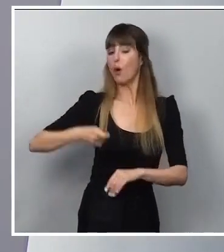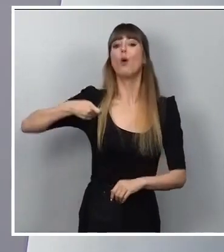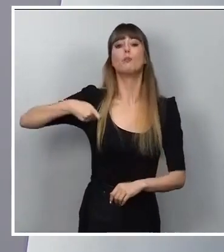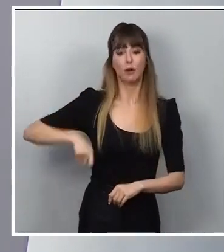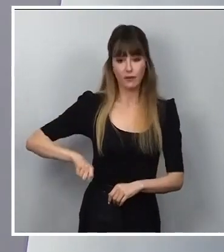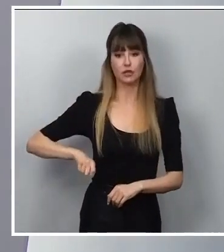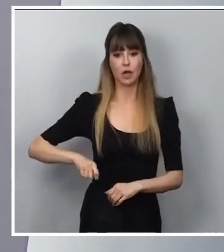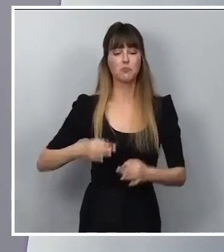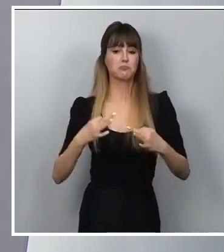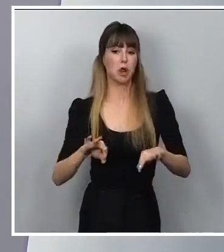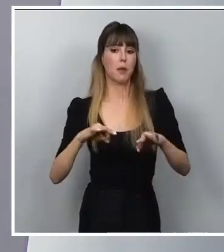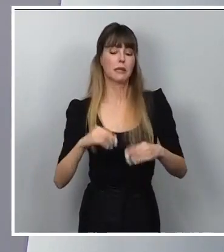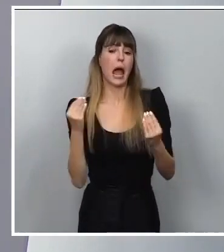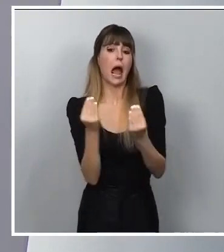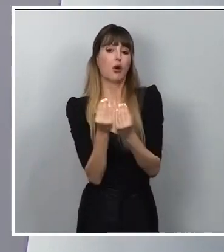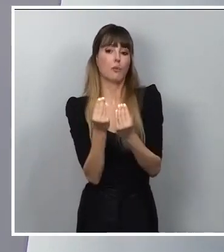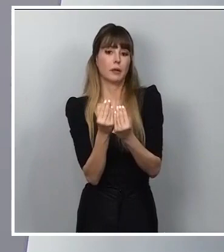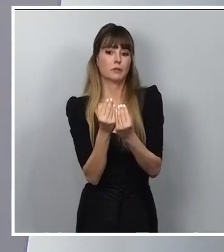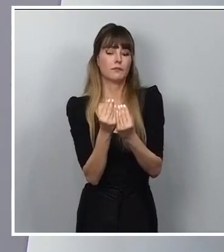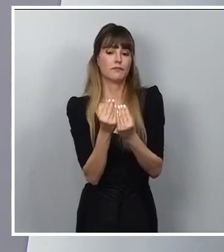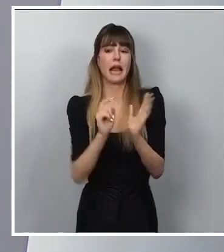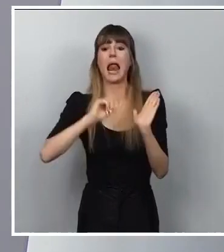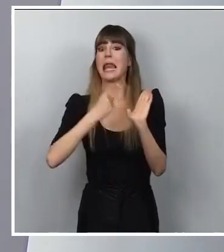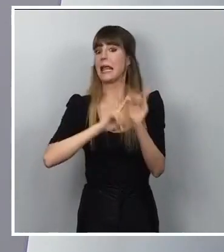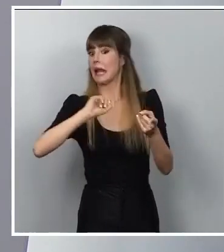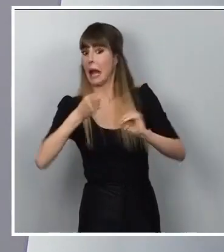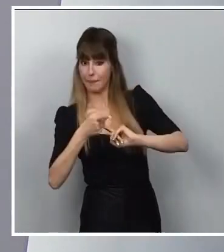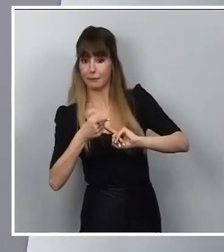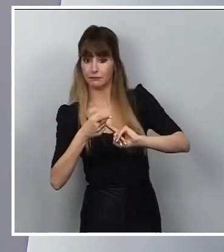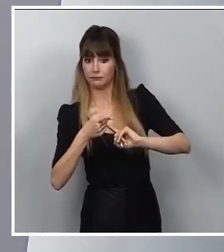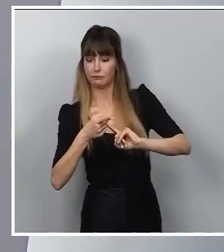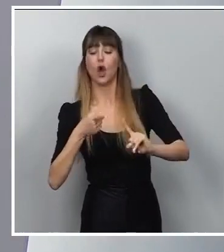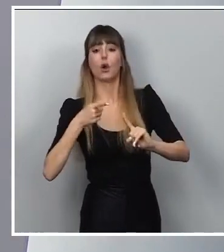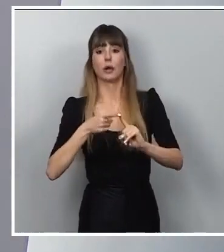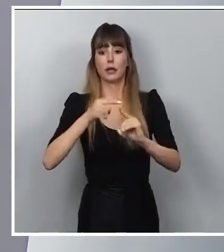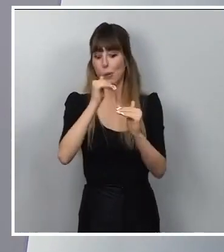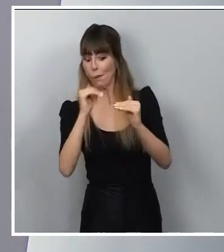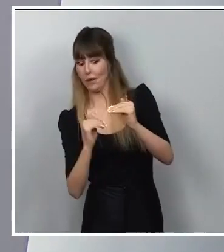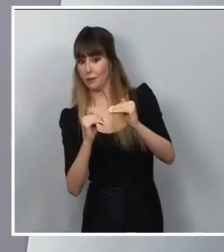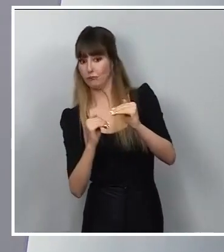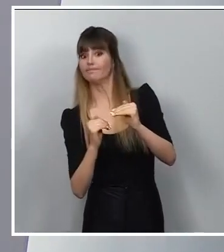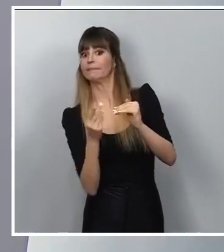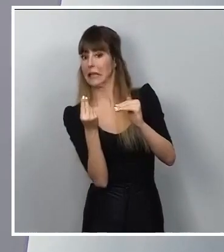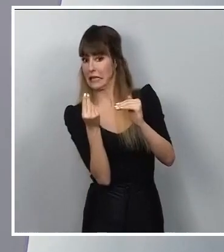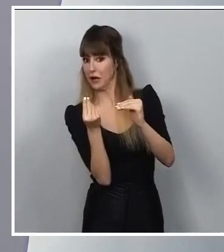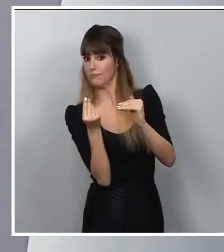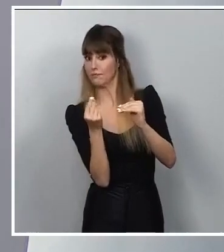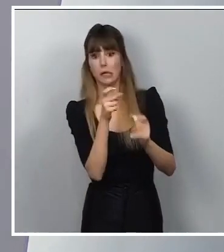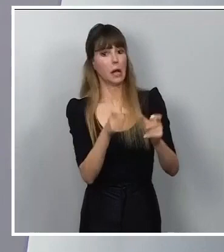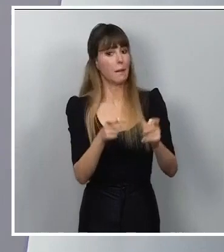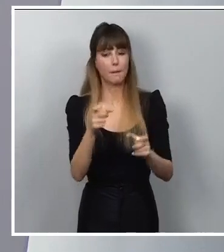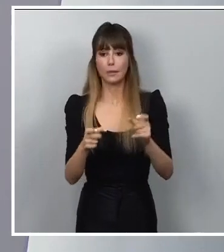habitualmente se acompaña de un cambio legal para permitir que por debajo de esa renta ninguna persona